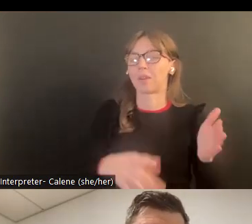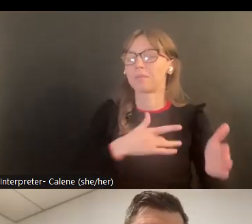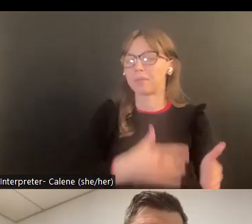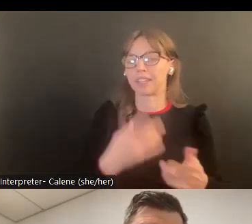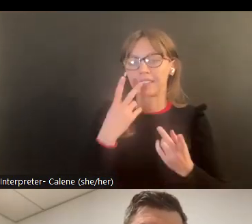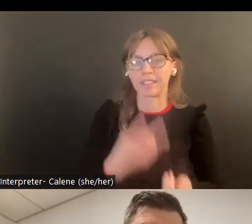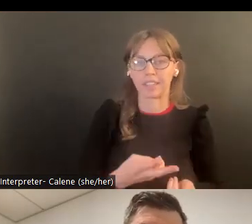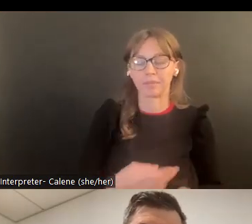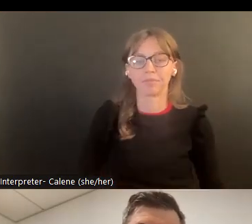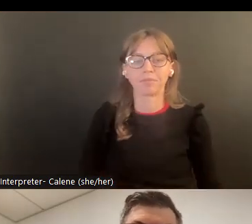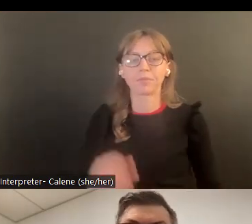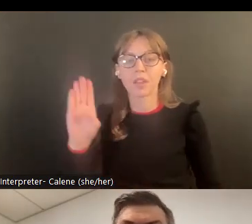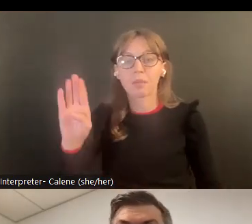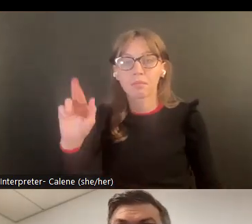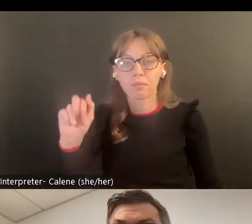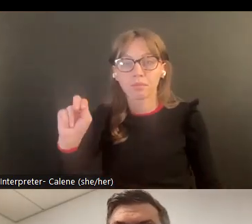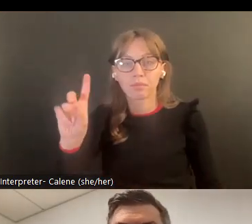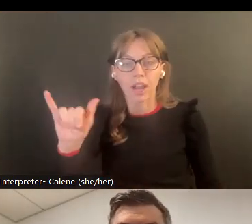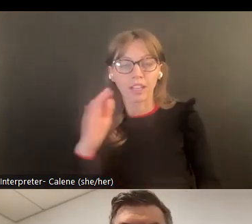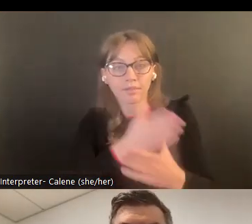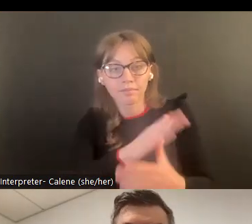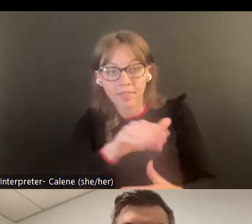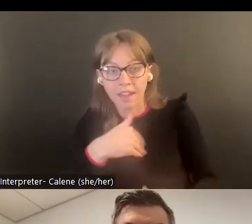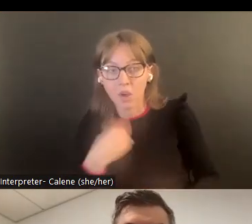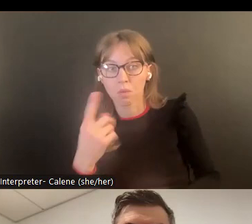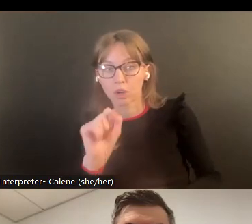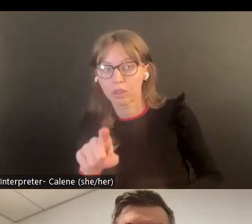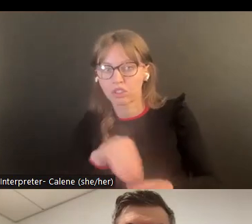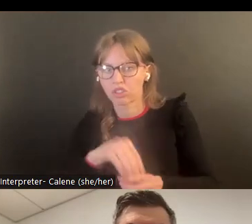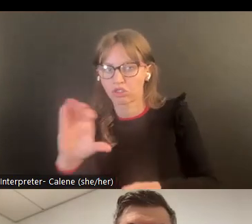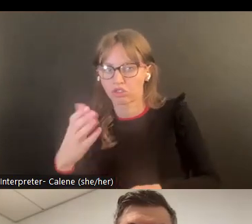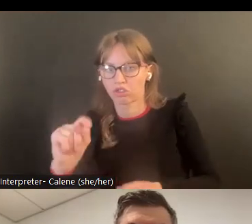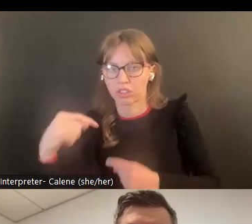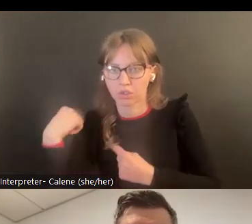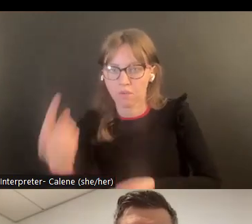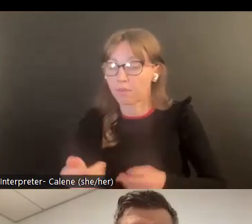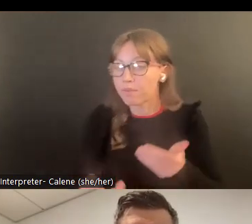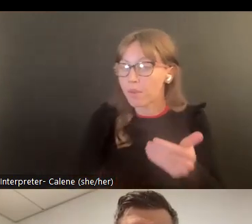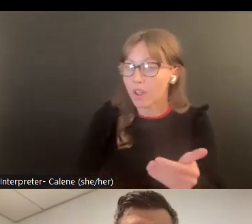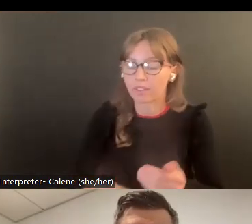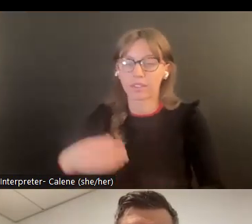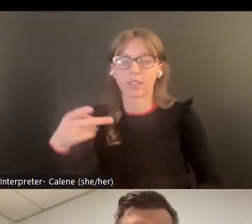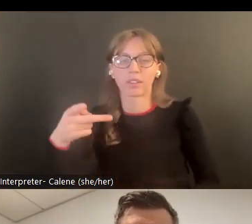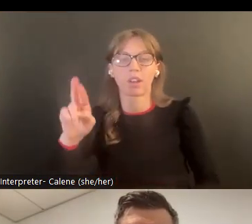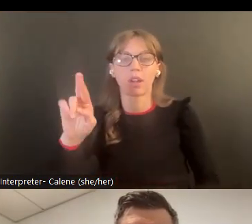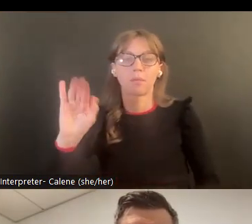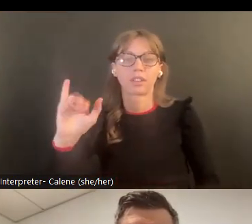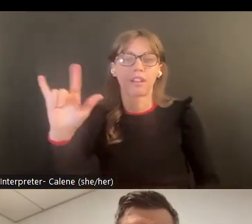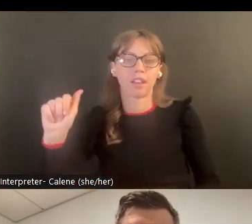Y entonces es un poco diferente de otros programas que ha visto. Tenemos una pregunta, Mark, en el chat.